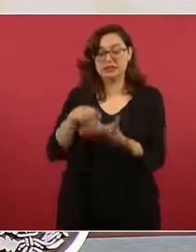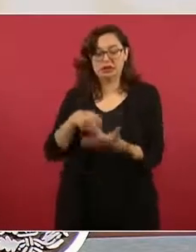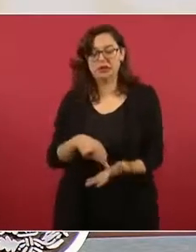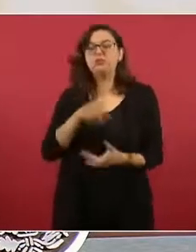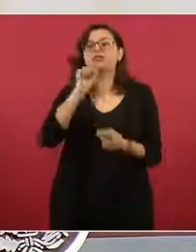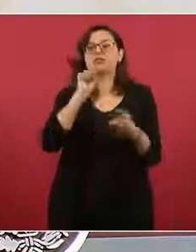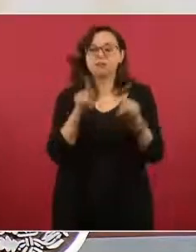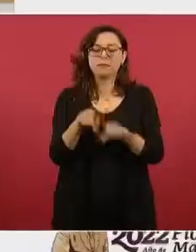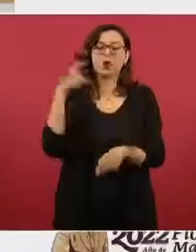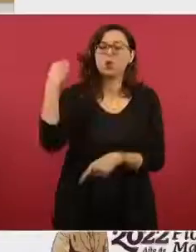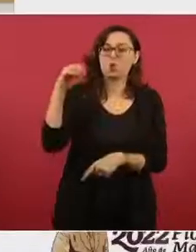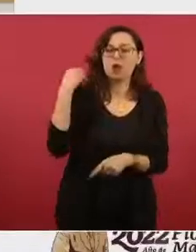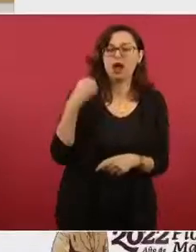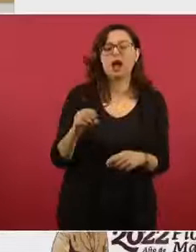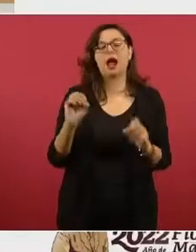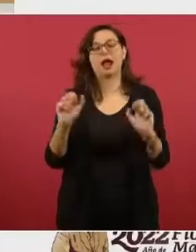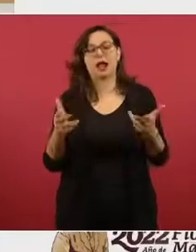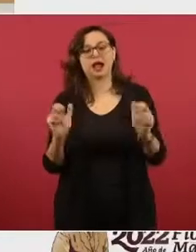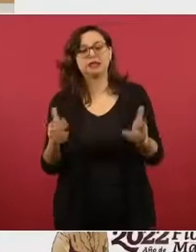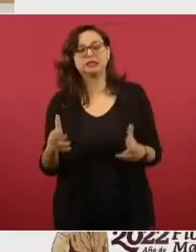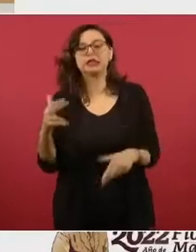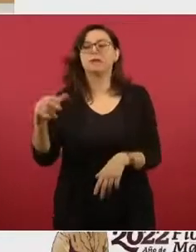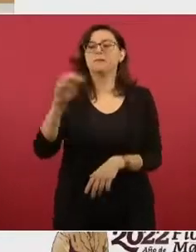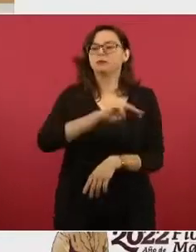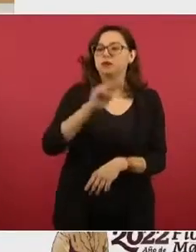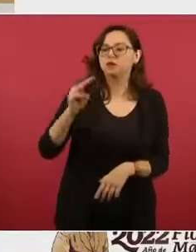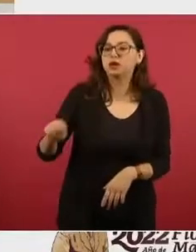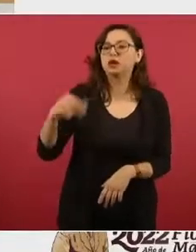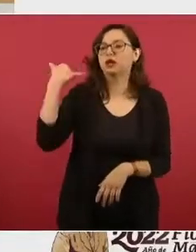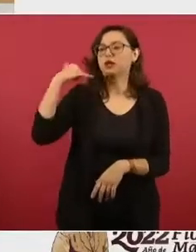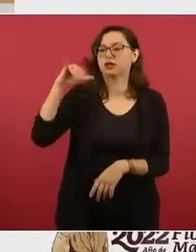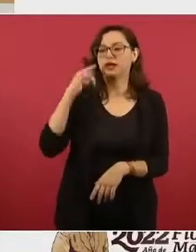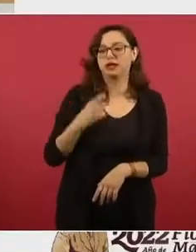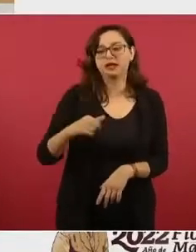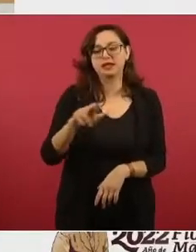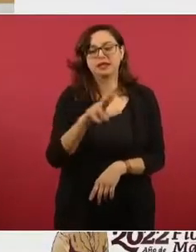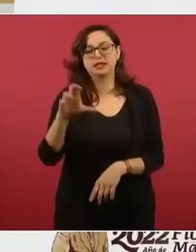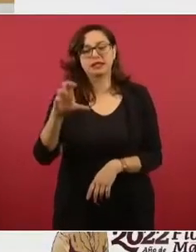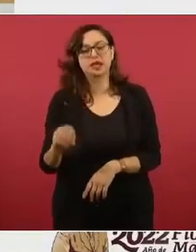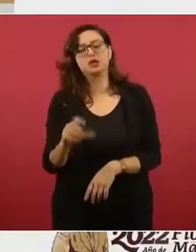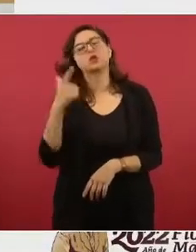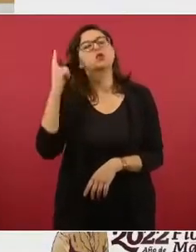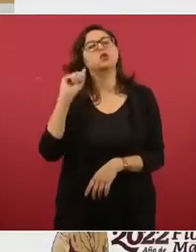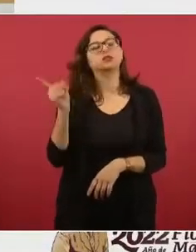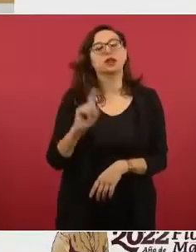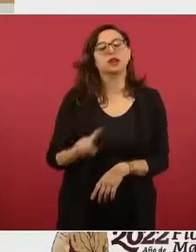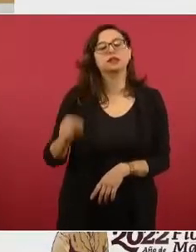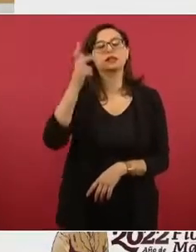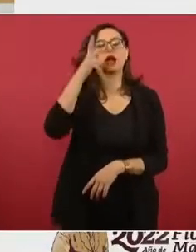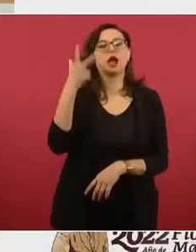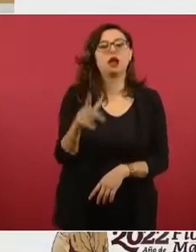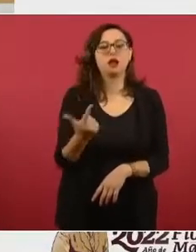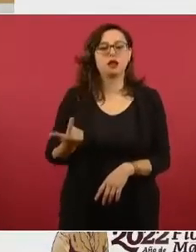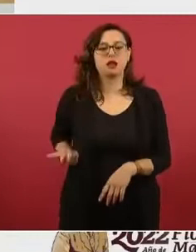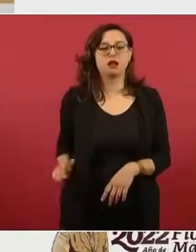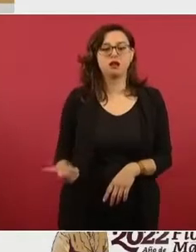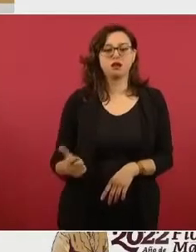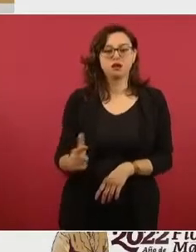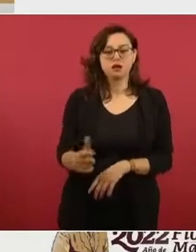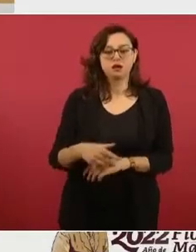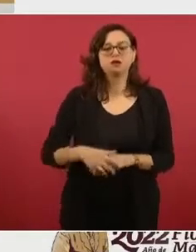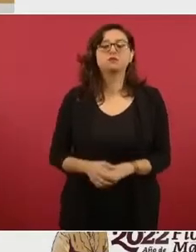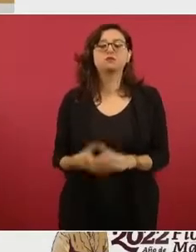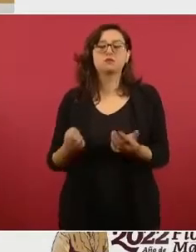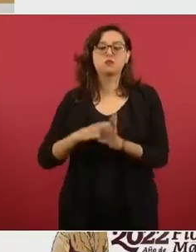ejemplos en Oaxaca, en Chiapas, en Michoacán, en Yucatán, en Quintana Roo, Zacatecas, Hidalgo y Guanajuato. Uno de